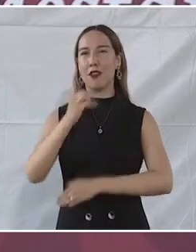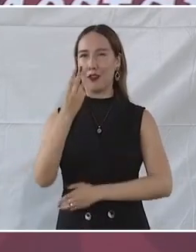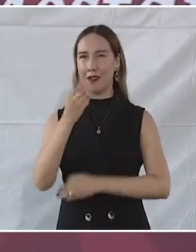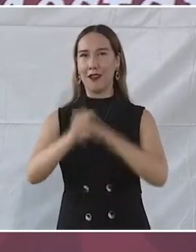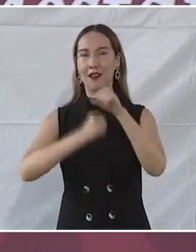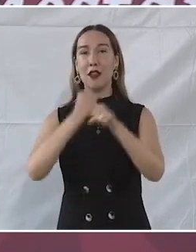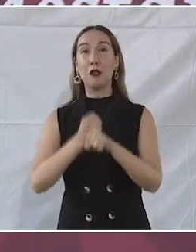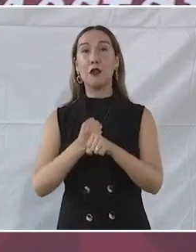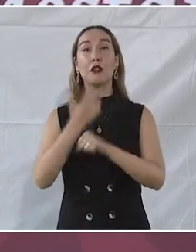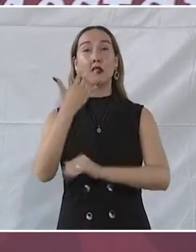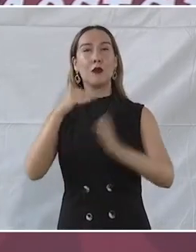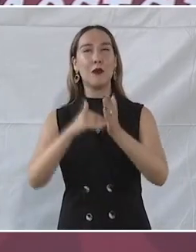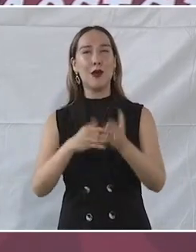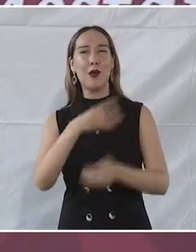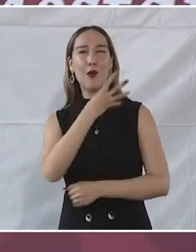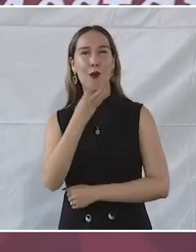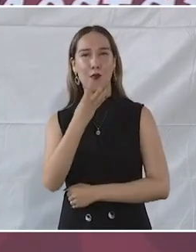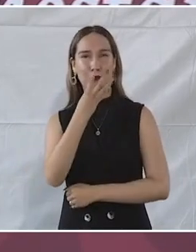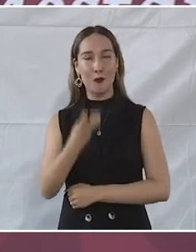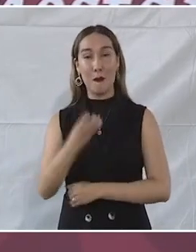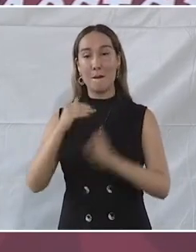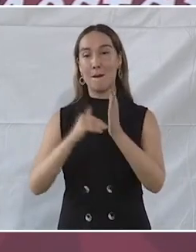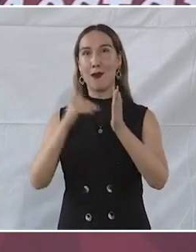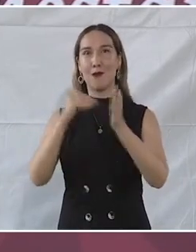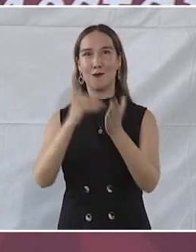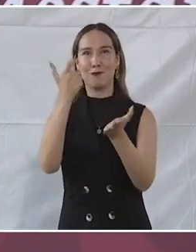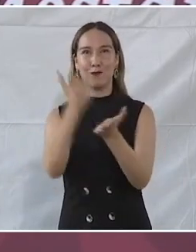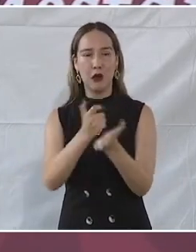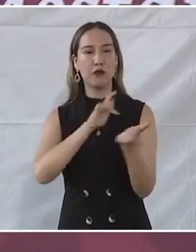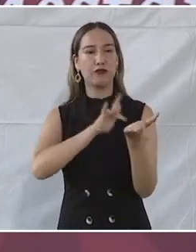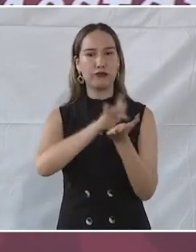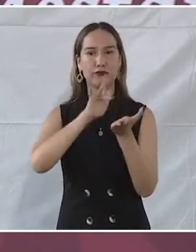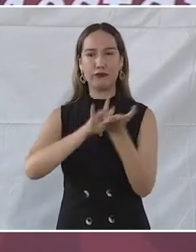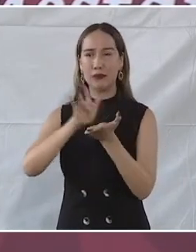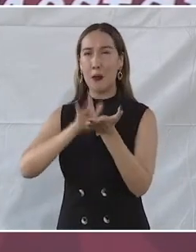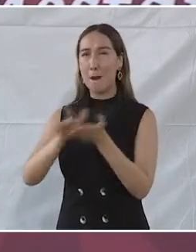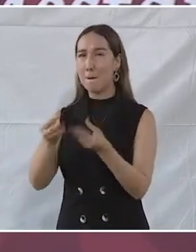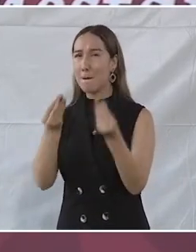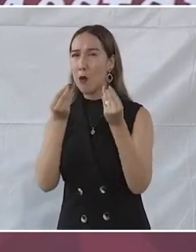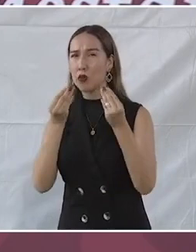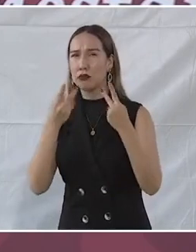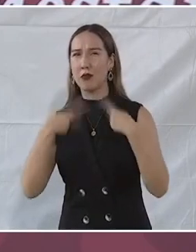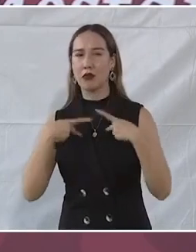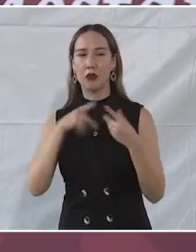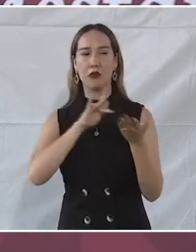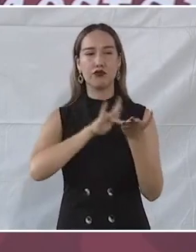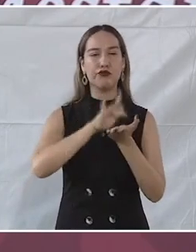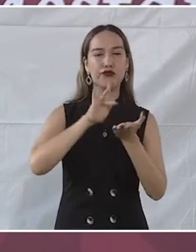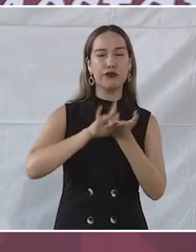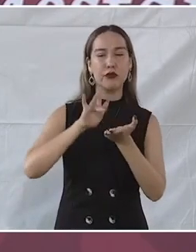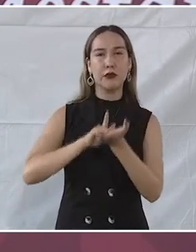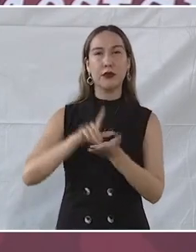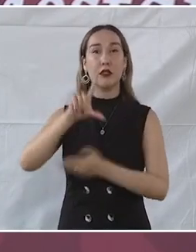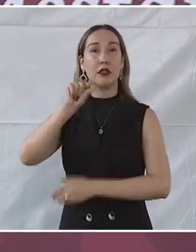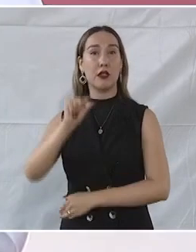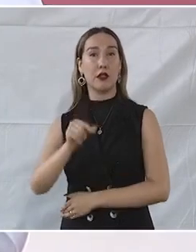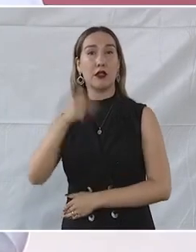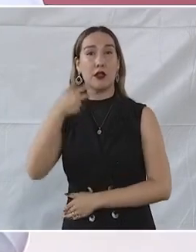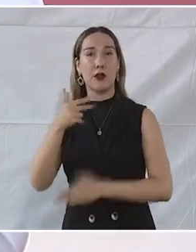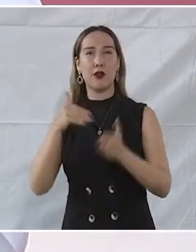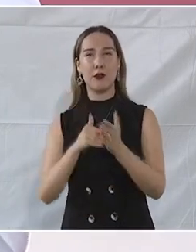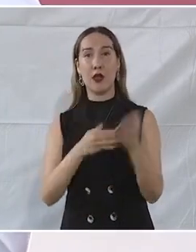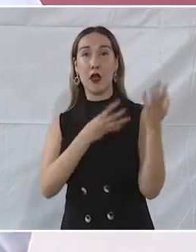millones de pesos en beneficio de 226 mil personas. Por ejemplo, 78 mil